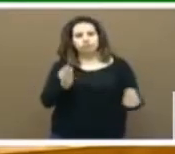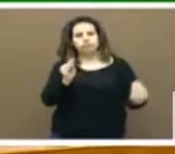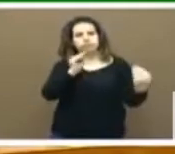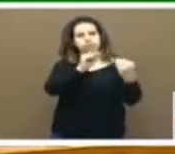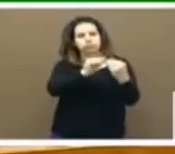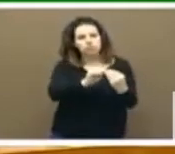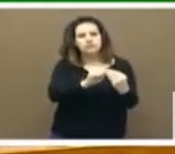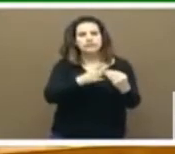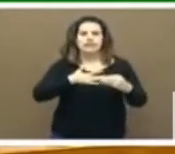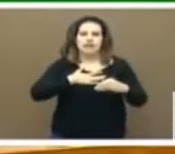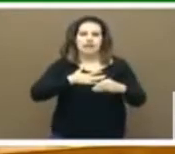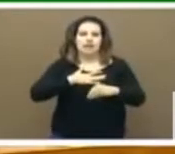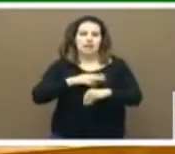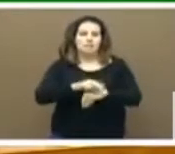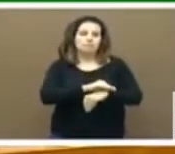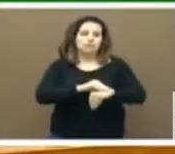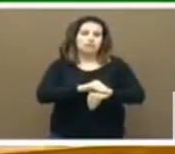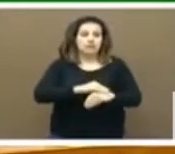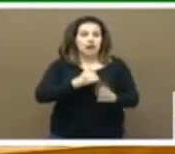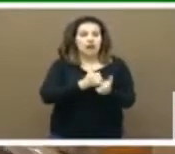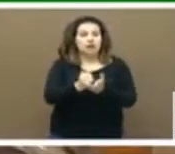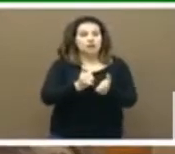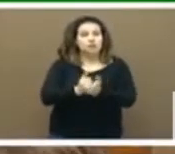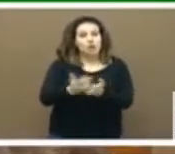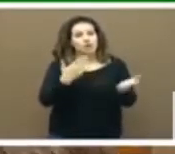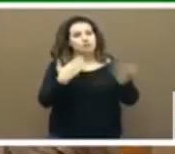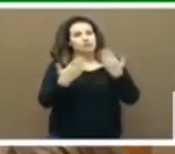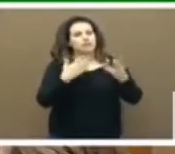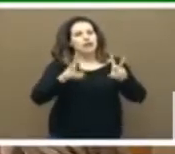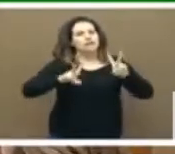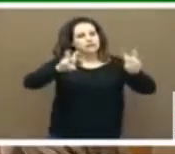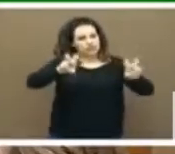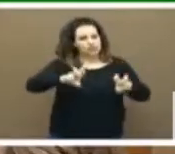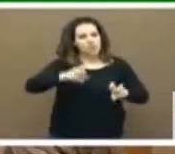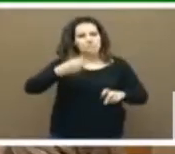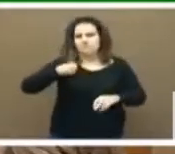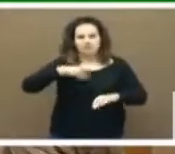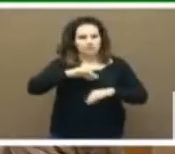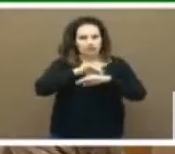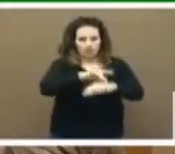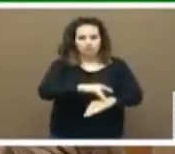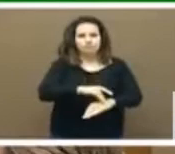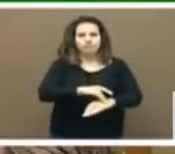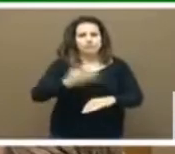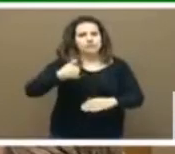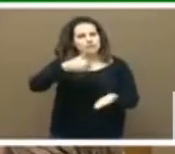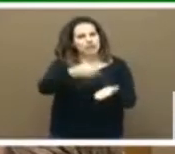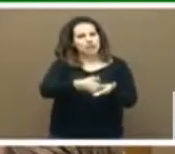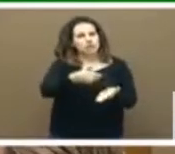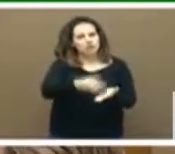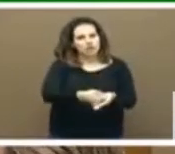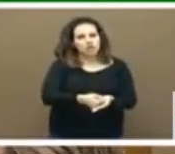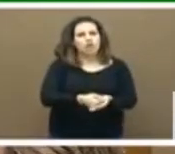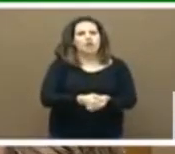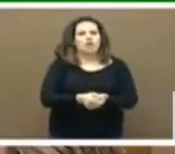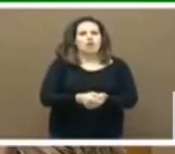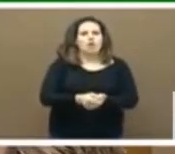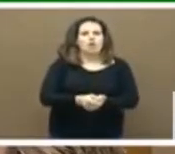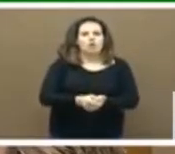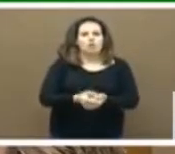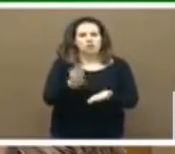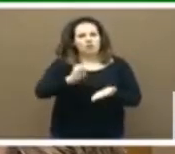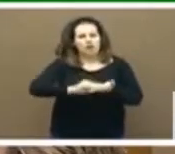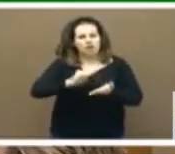Agricultura para hablar, entre otras cosas, también del asunto de la día. Se ha solicitado documentación el 25 del 2, el 8 del 4,